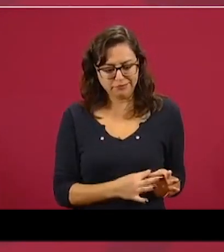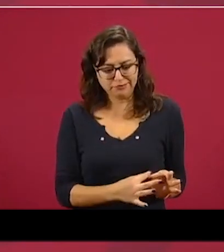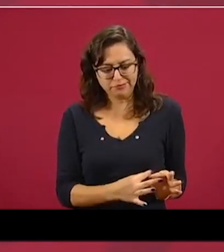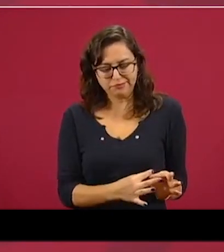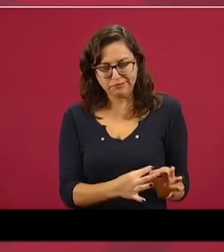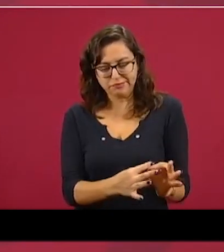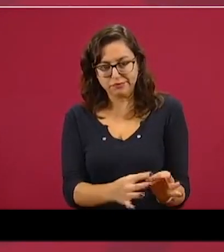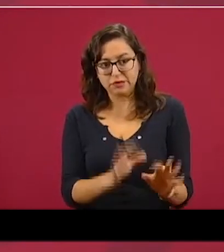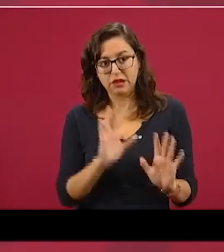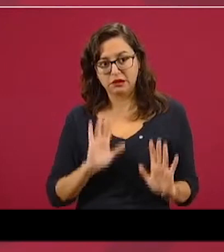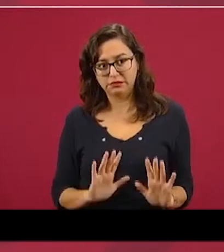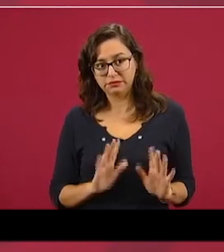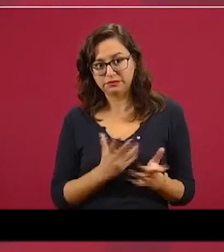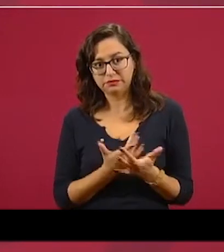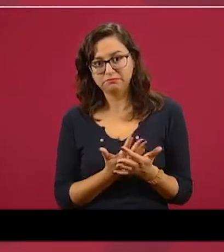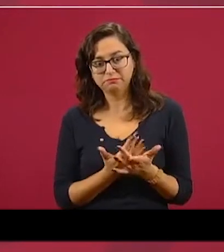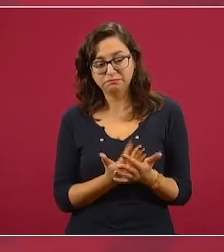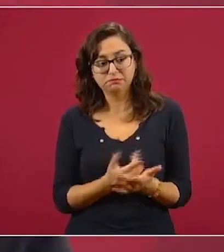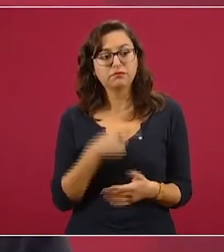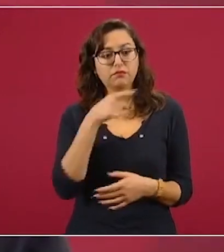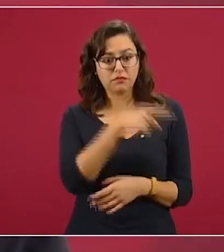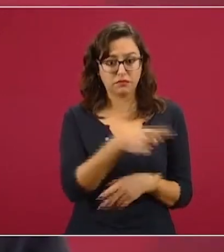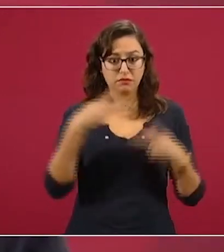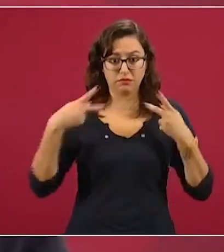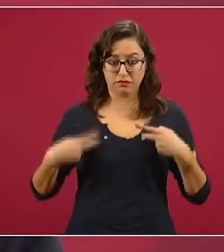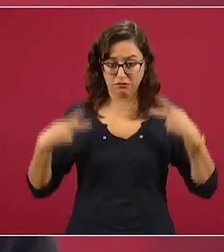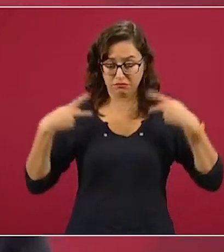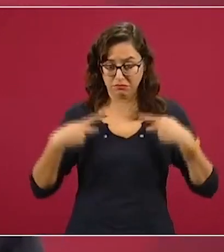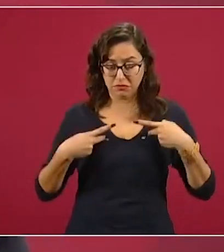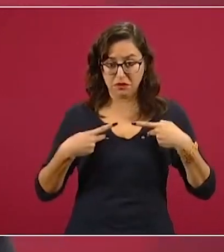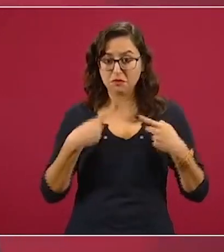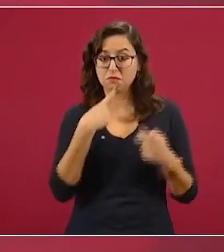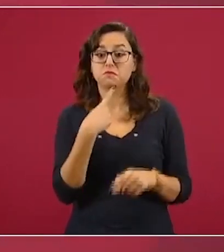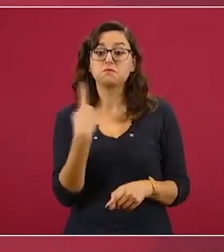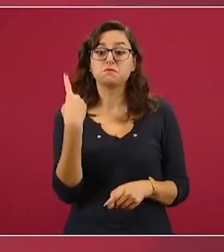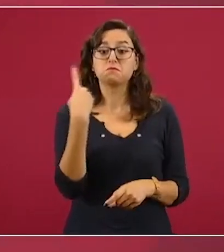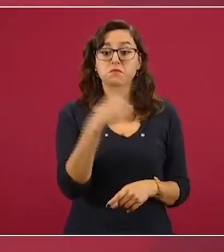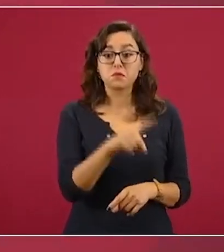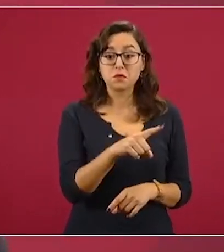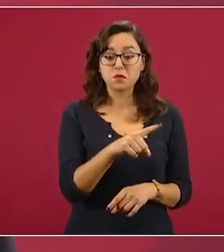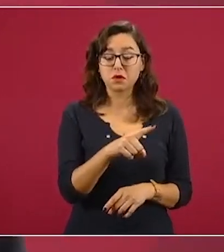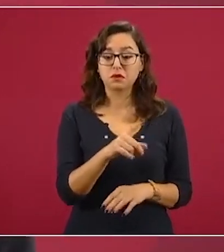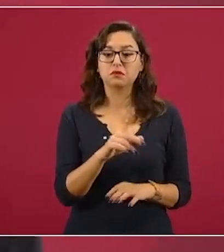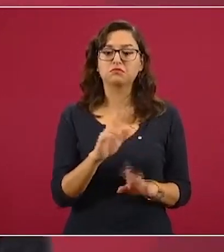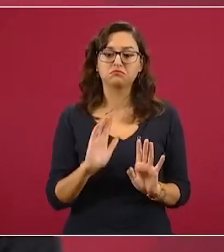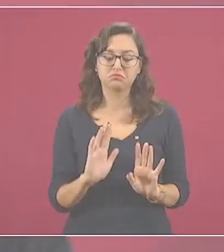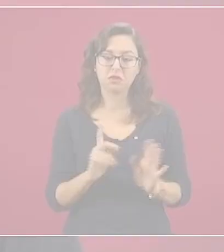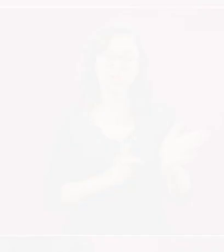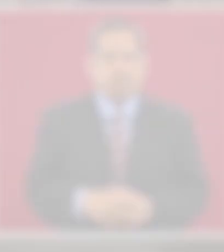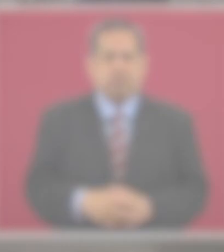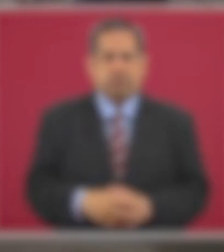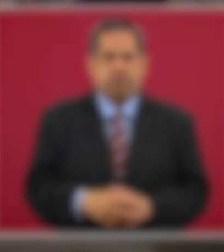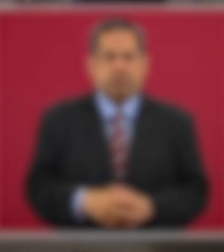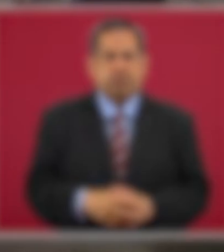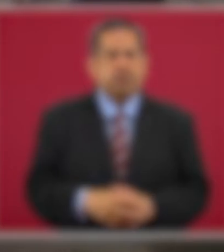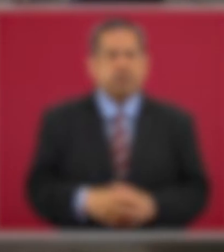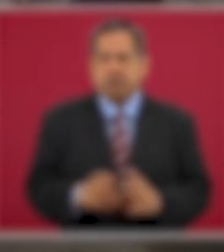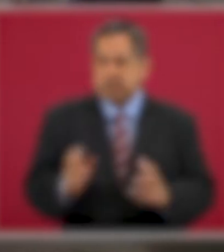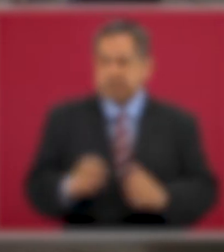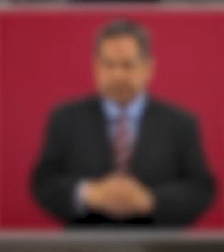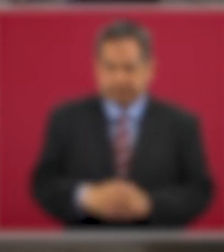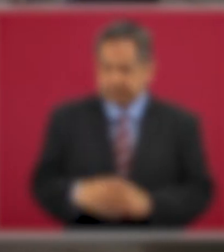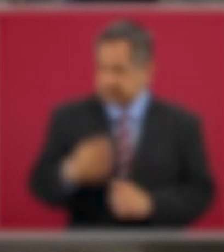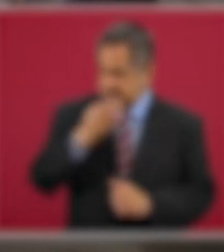las personas acusadas tienen derecho a la defensa. El presidente